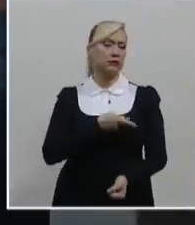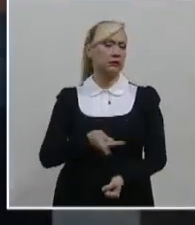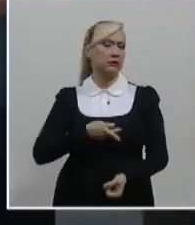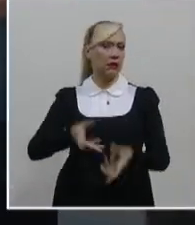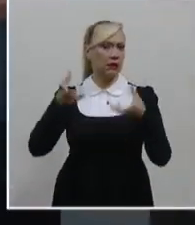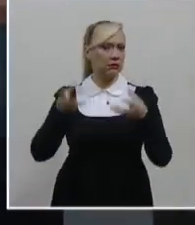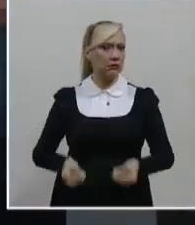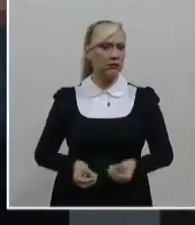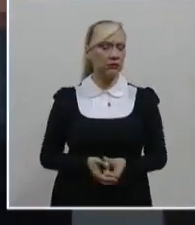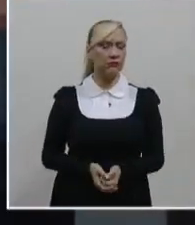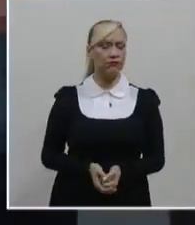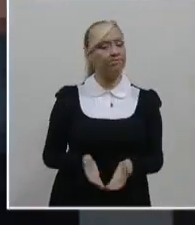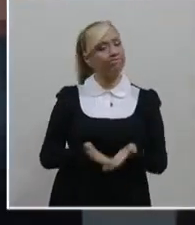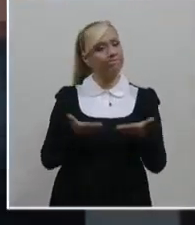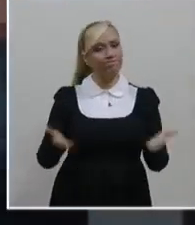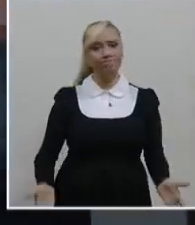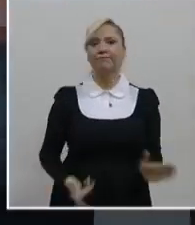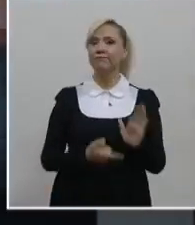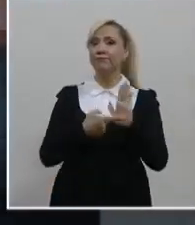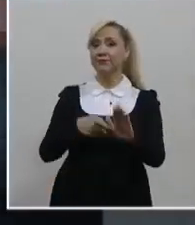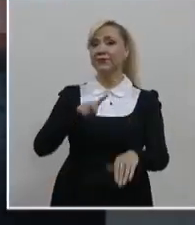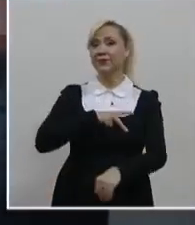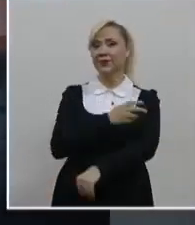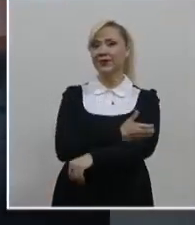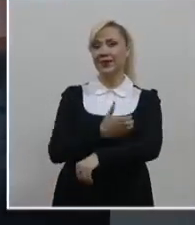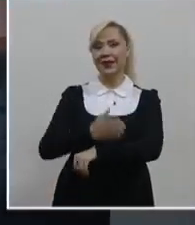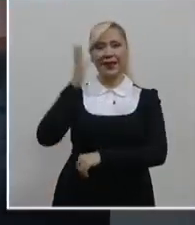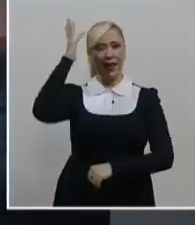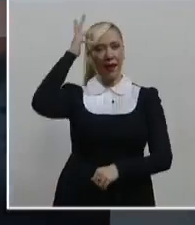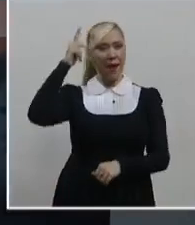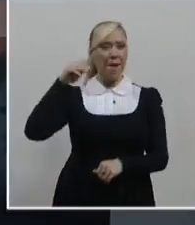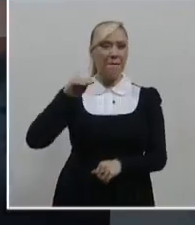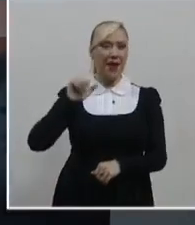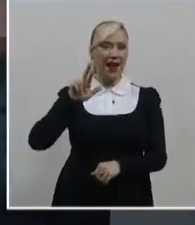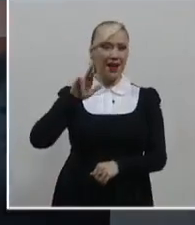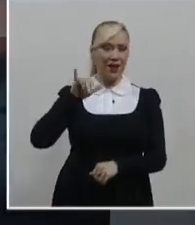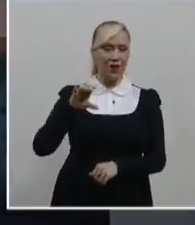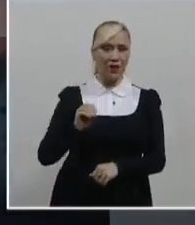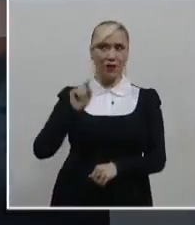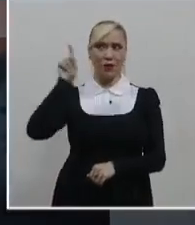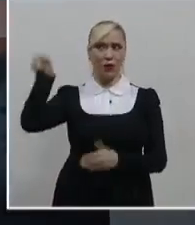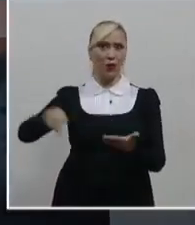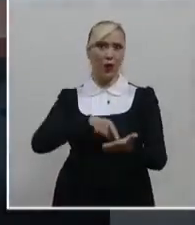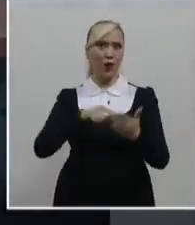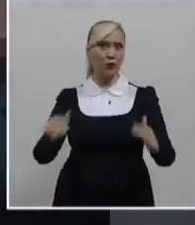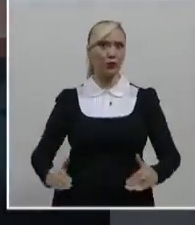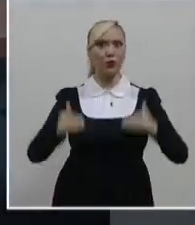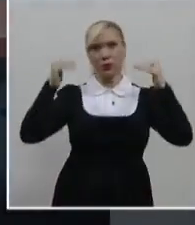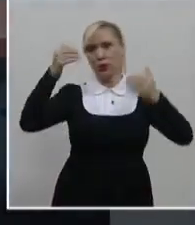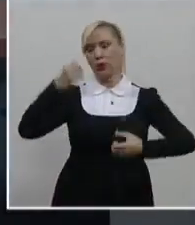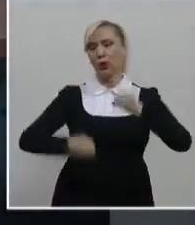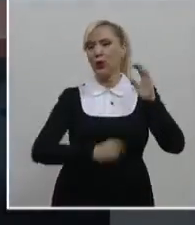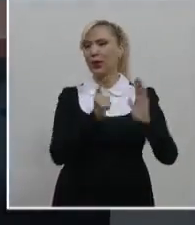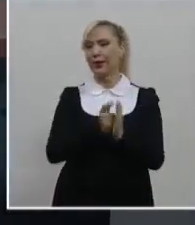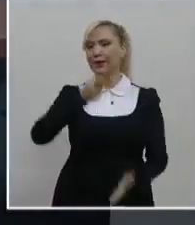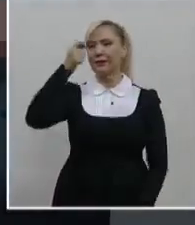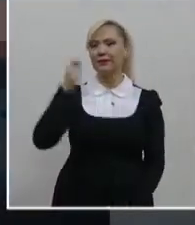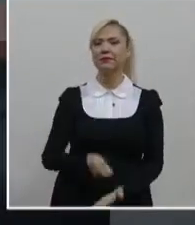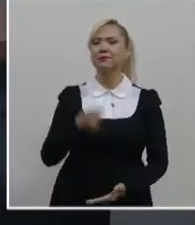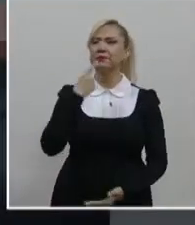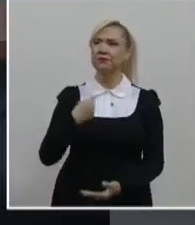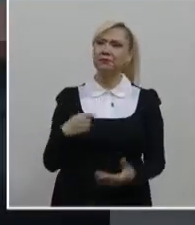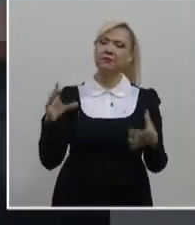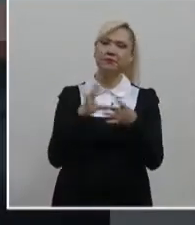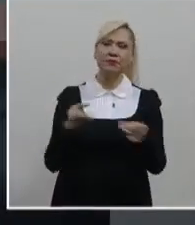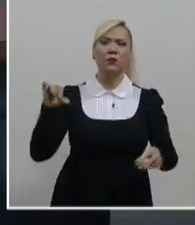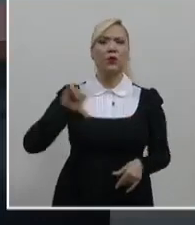Damos inicio con el reporte de nuestro compañero Mario López Peña, desde Pino Suárez II, sede del máximo tribunal del país. Quiero dar los detalles de lo